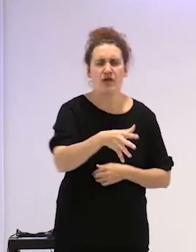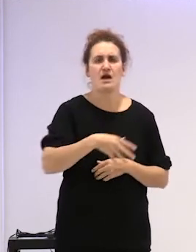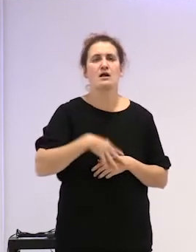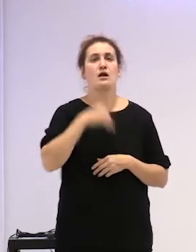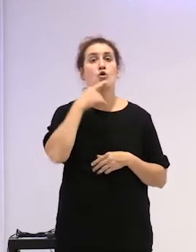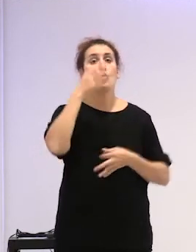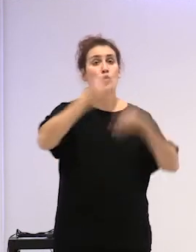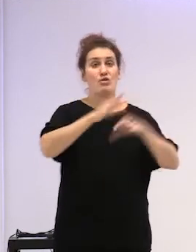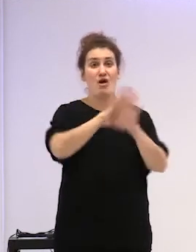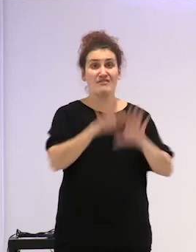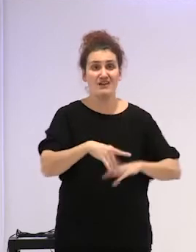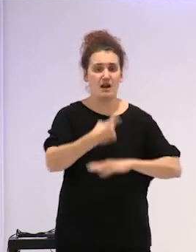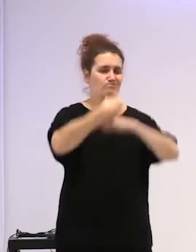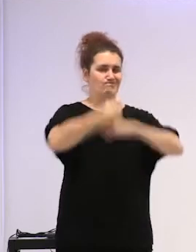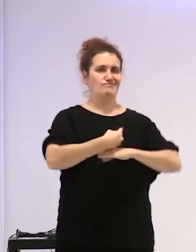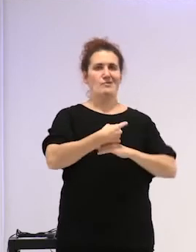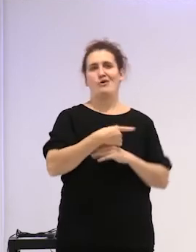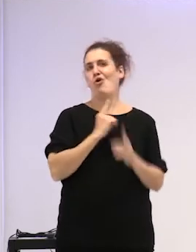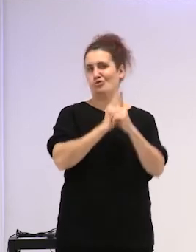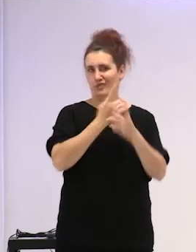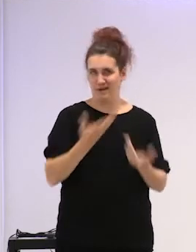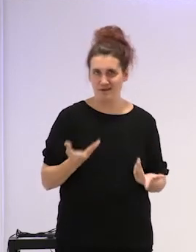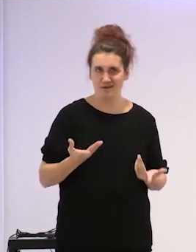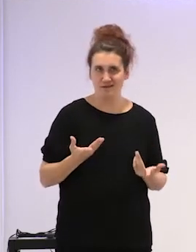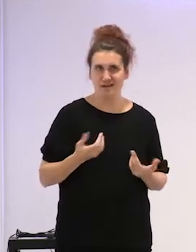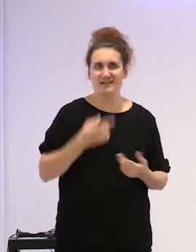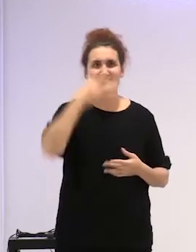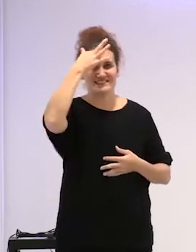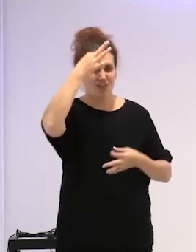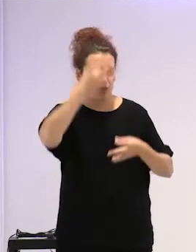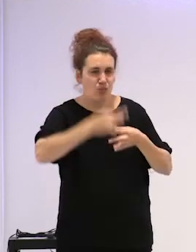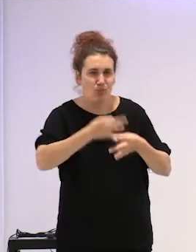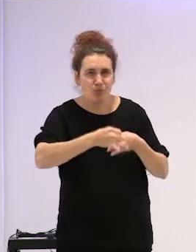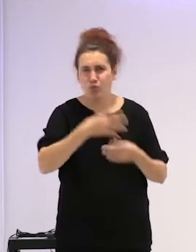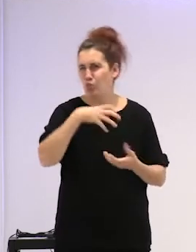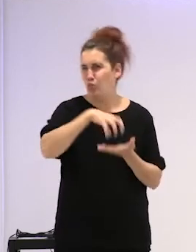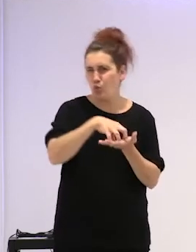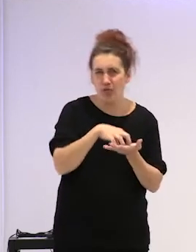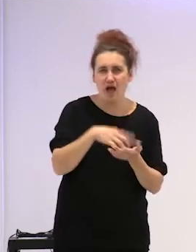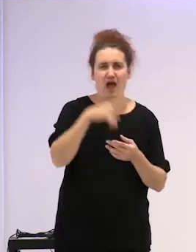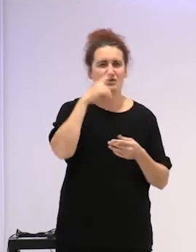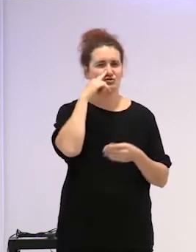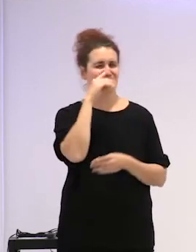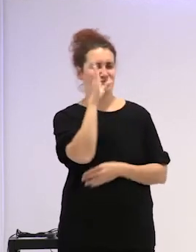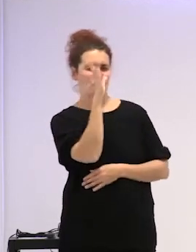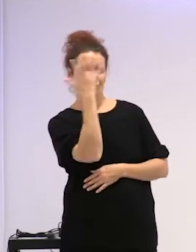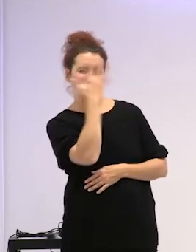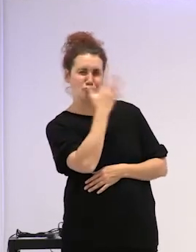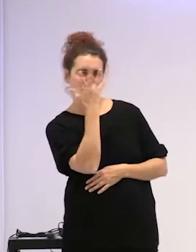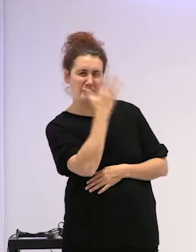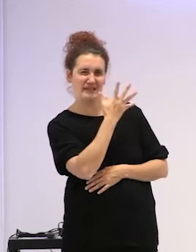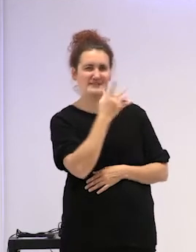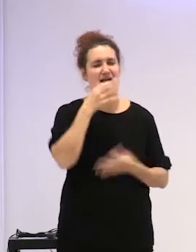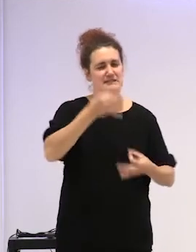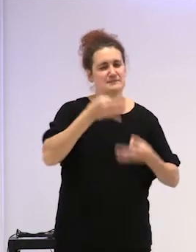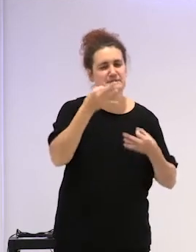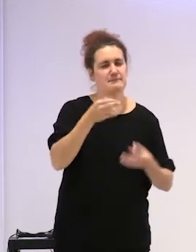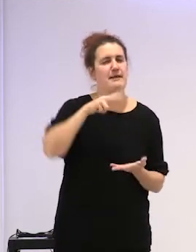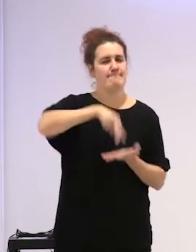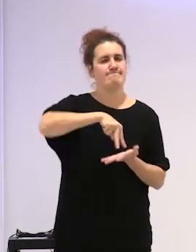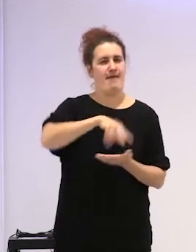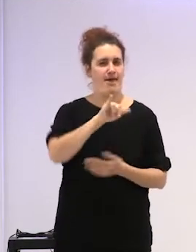se vuelve contra ella. Se duda de su credibilidad y la sospecha siempre está presente.